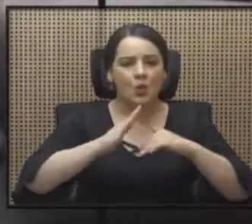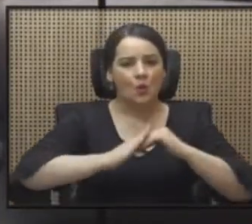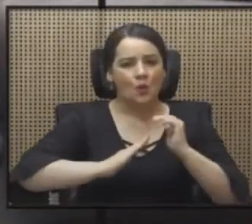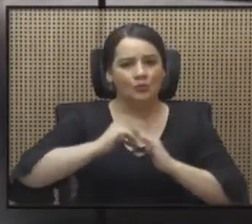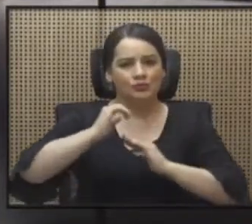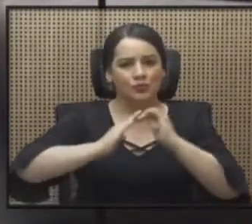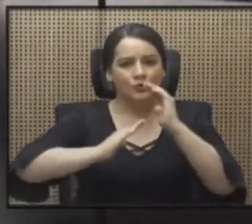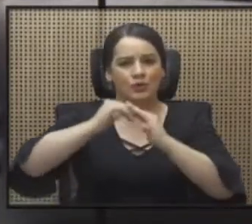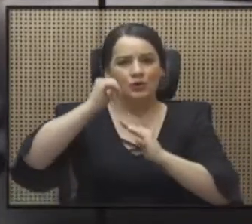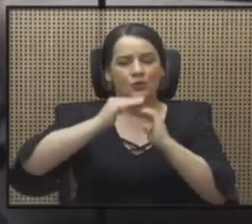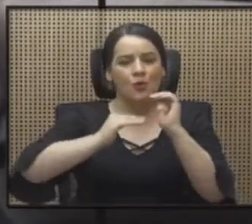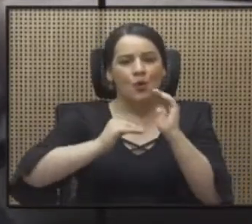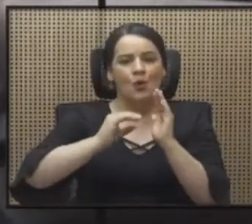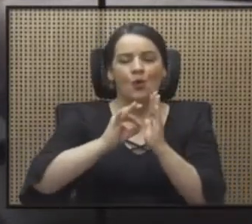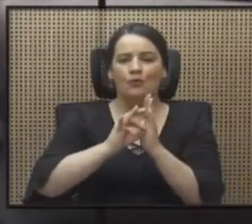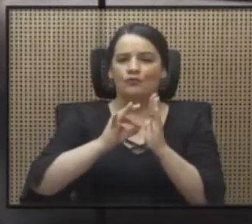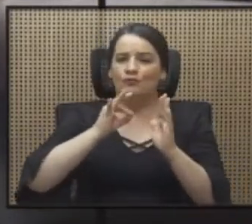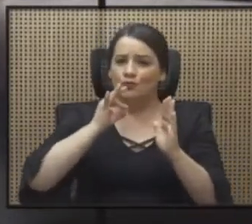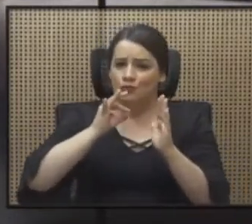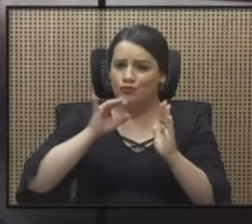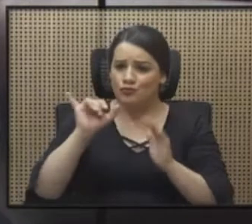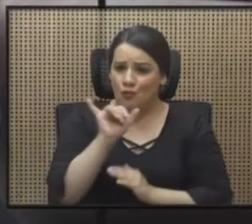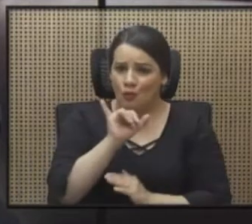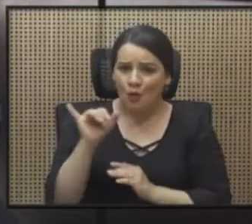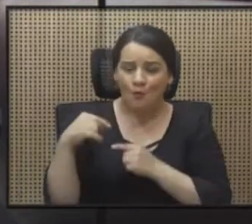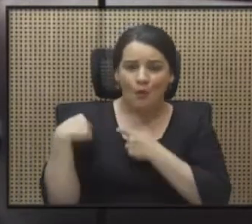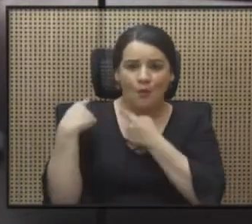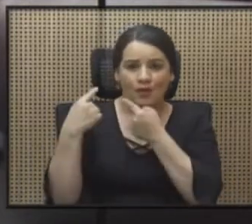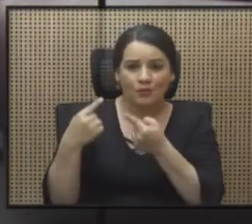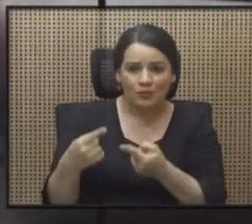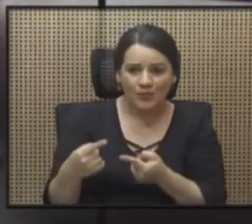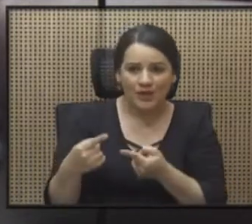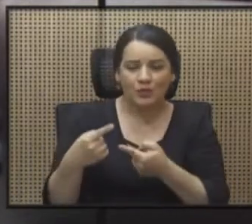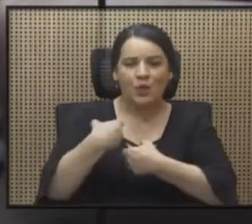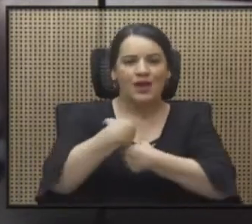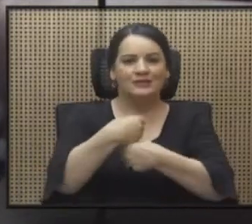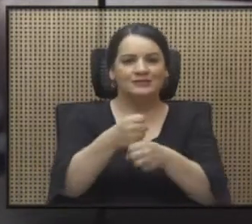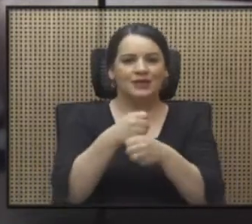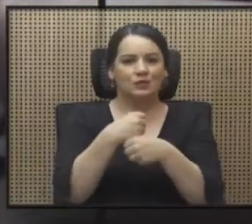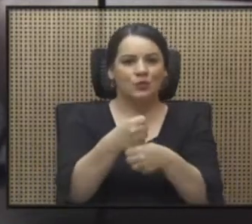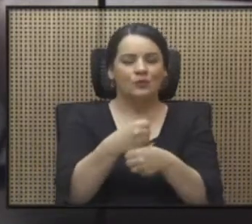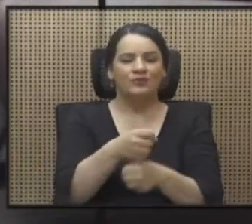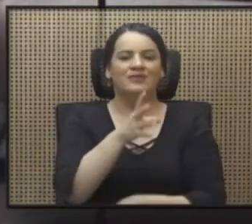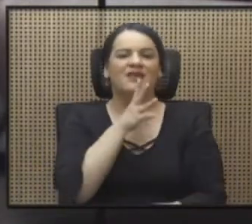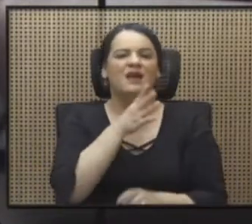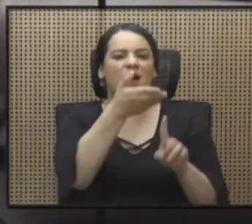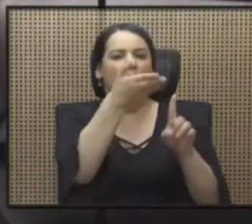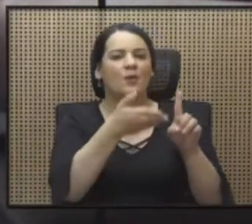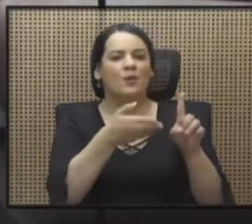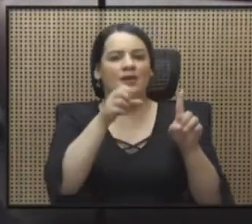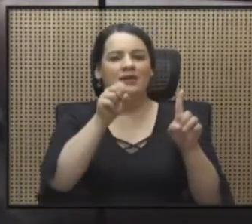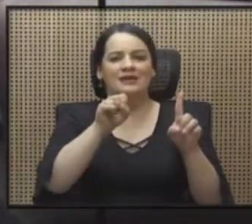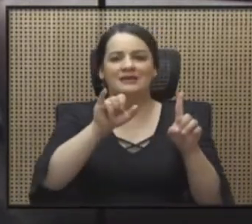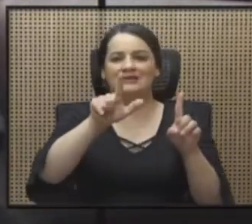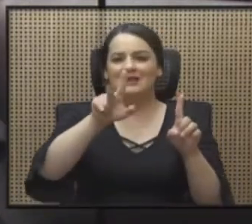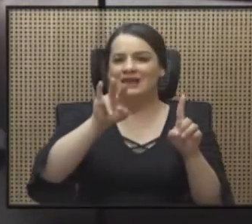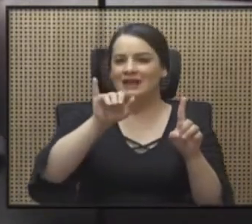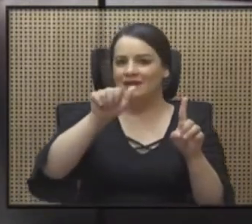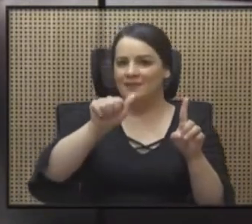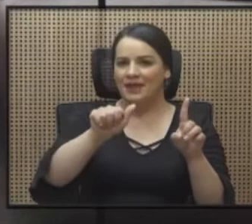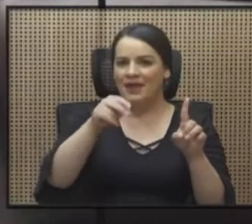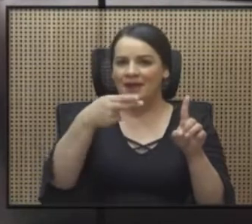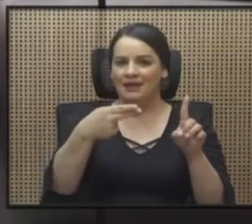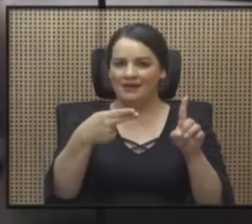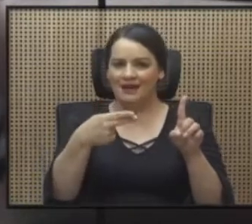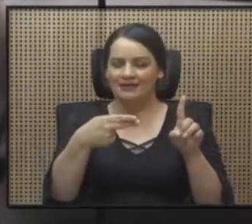como lo hemos venido haciendo. Les hablo de Silvia Hernández, les hablo de mi compañera, les